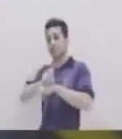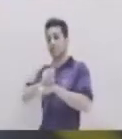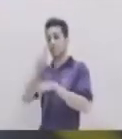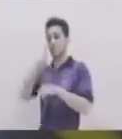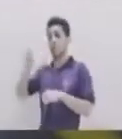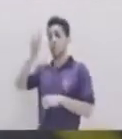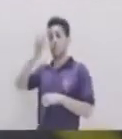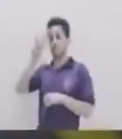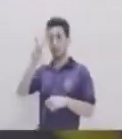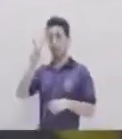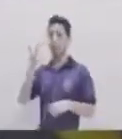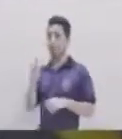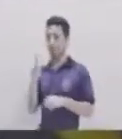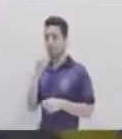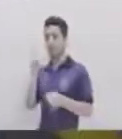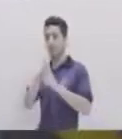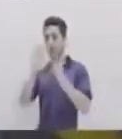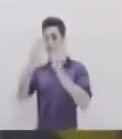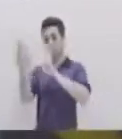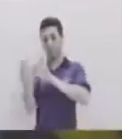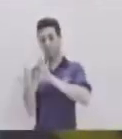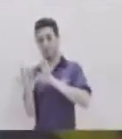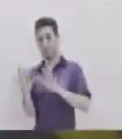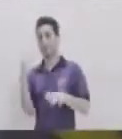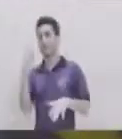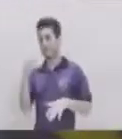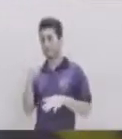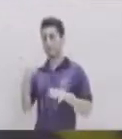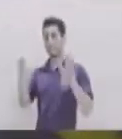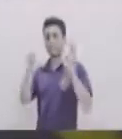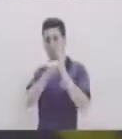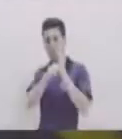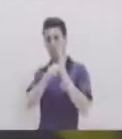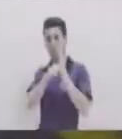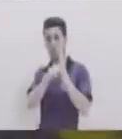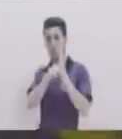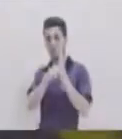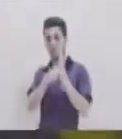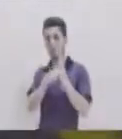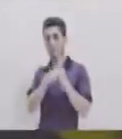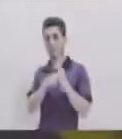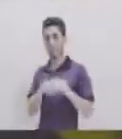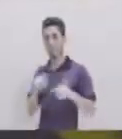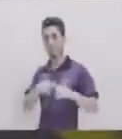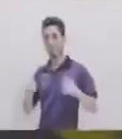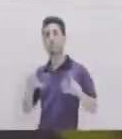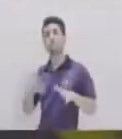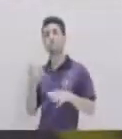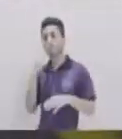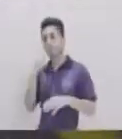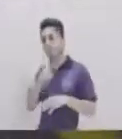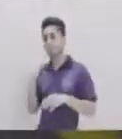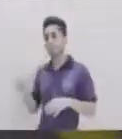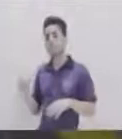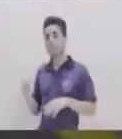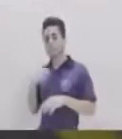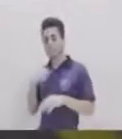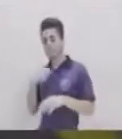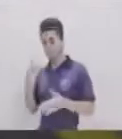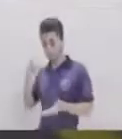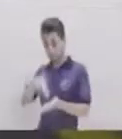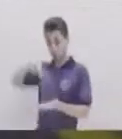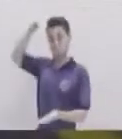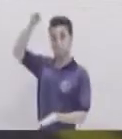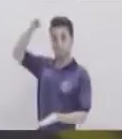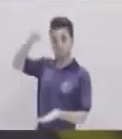a ir Hacia abajo Siempre sería Lo opuesto Correcto Entonces es negativo Pero ¿Cómo podemos ver La gravedad también? Cuando uno